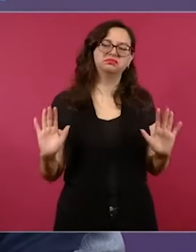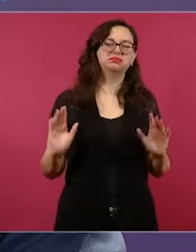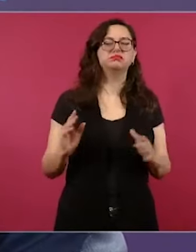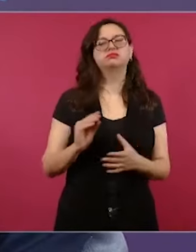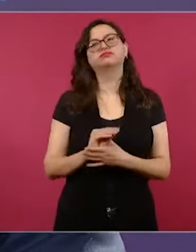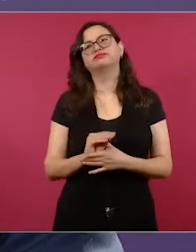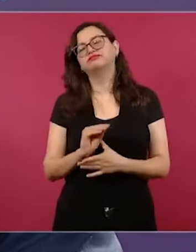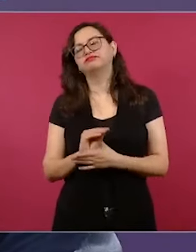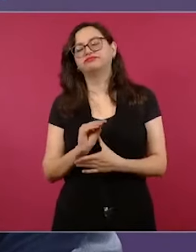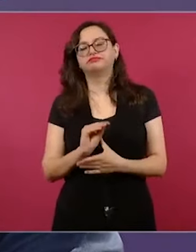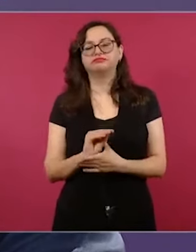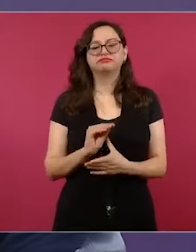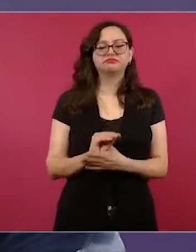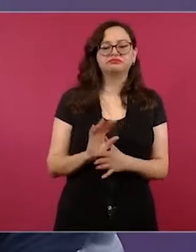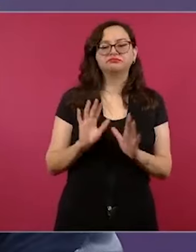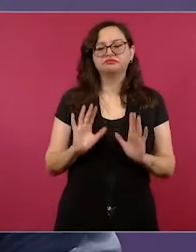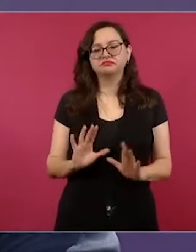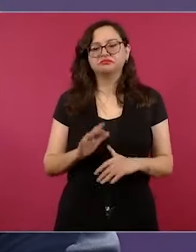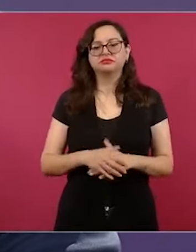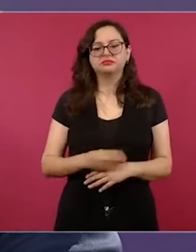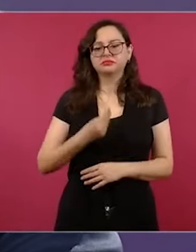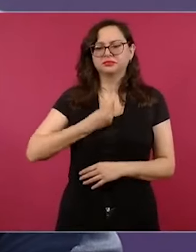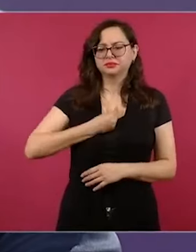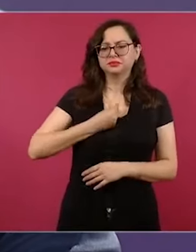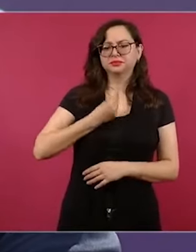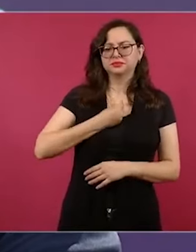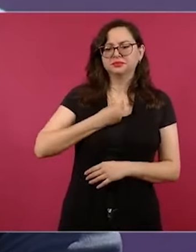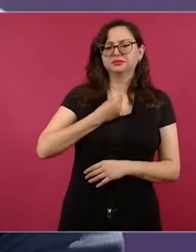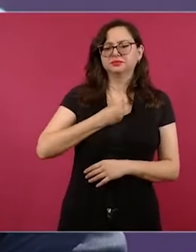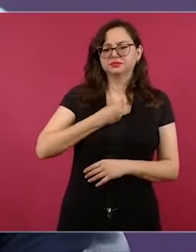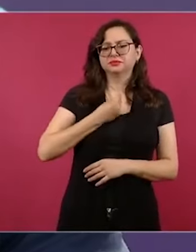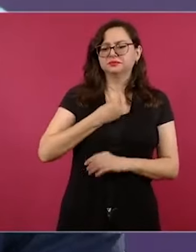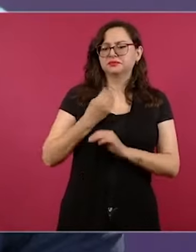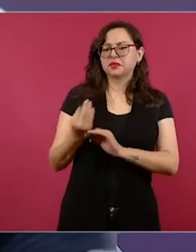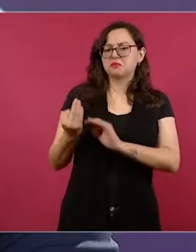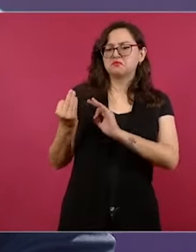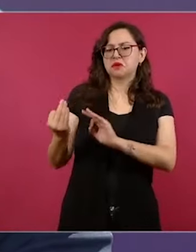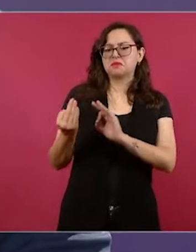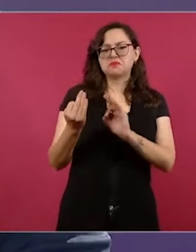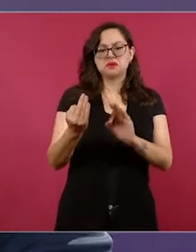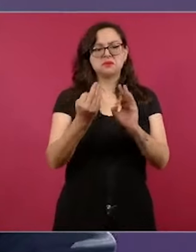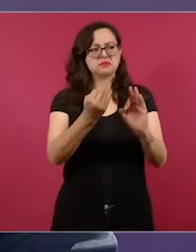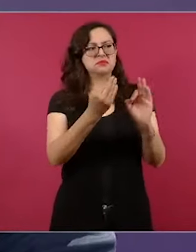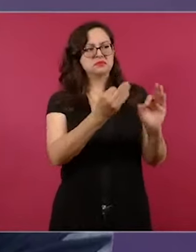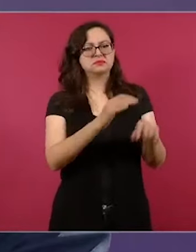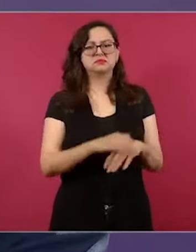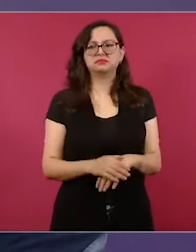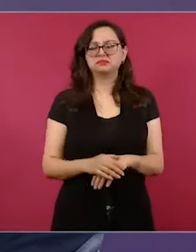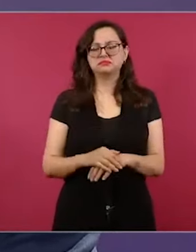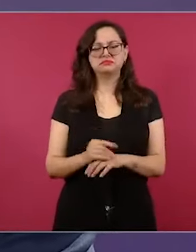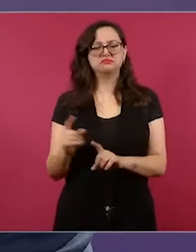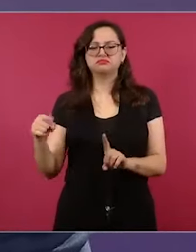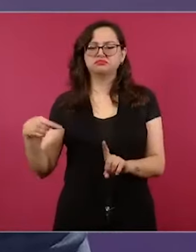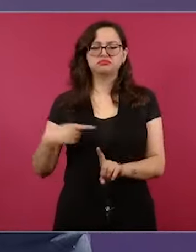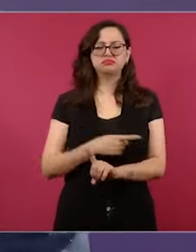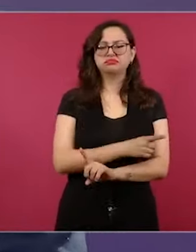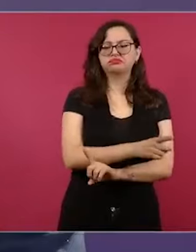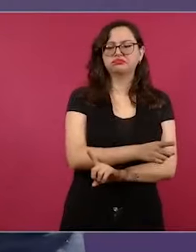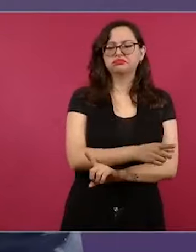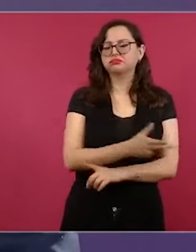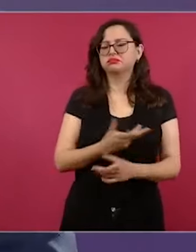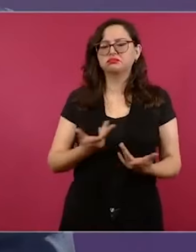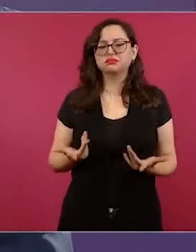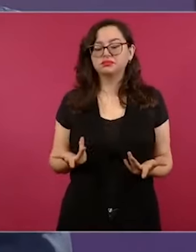enfrentando a provocadores o dándole la vuelta, no